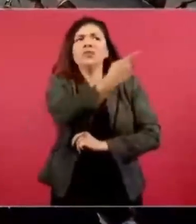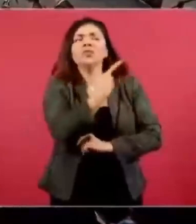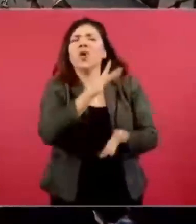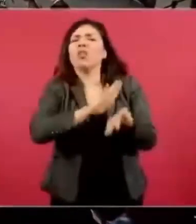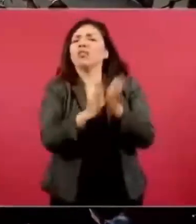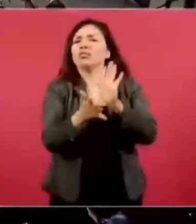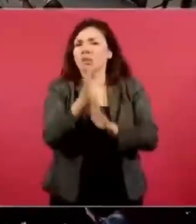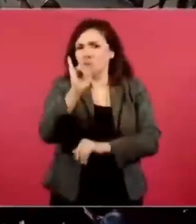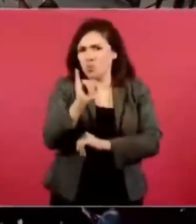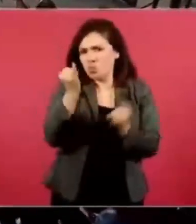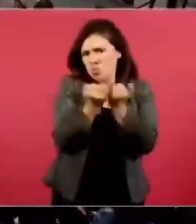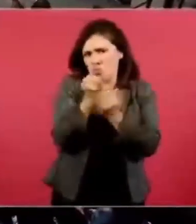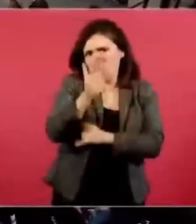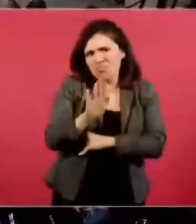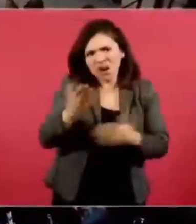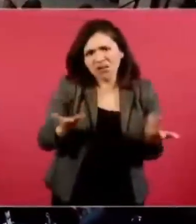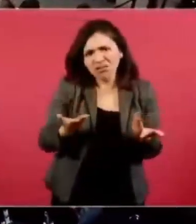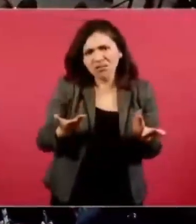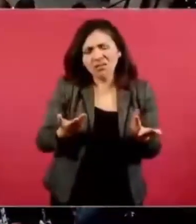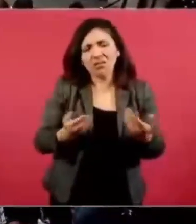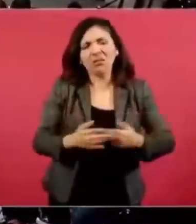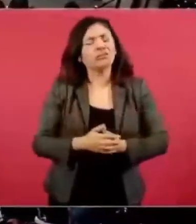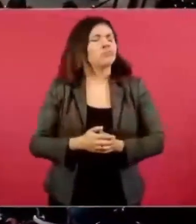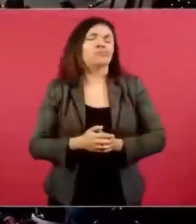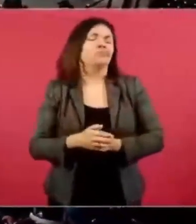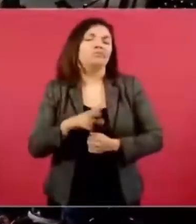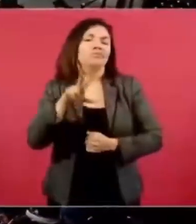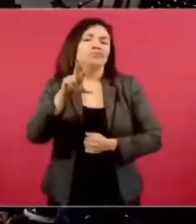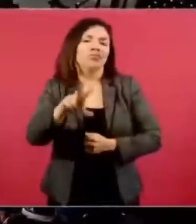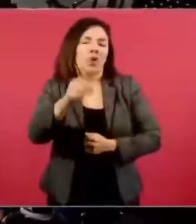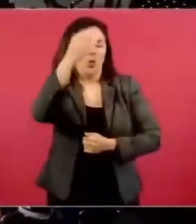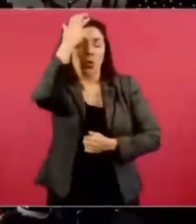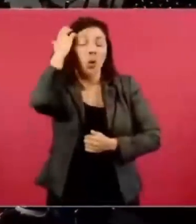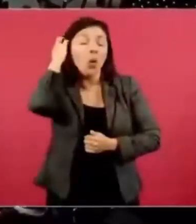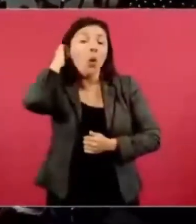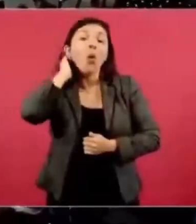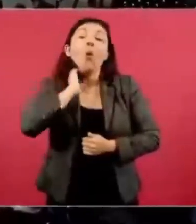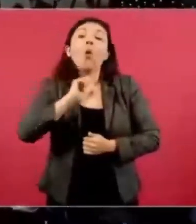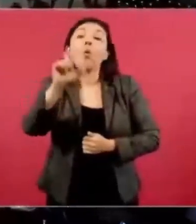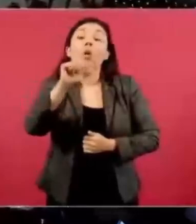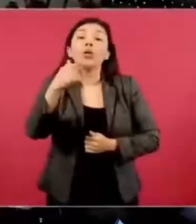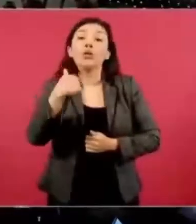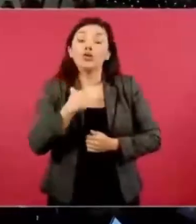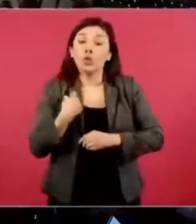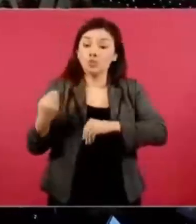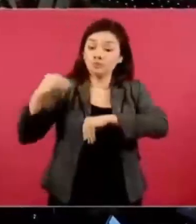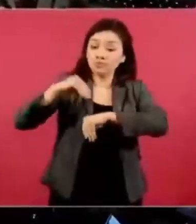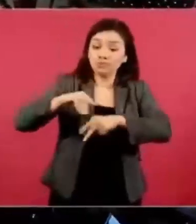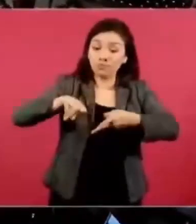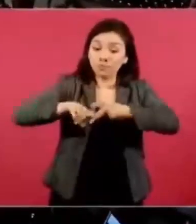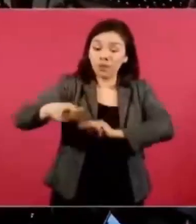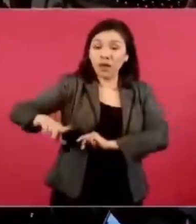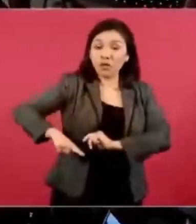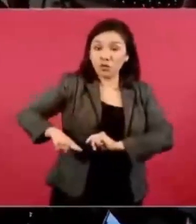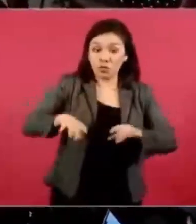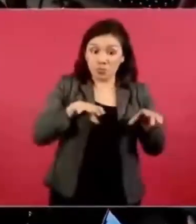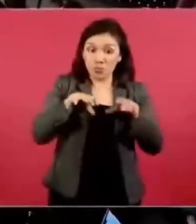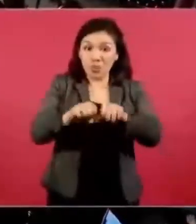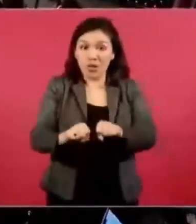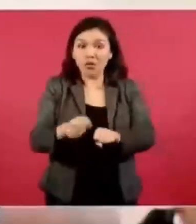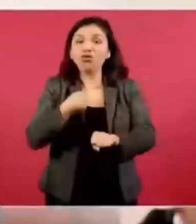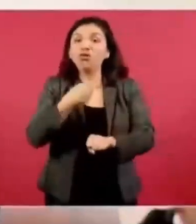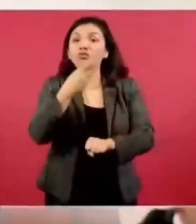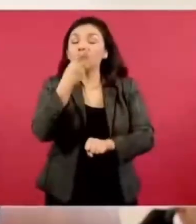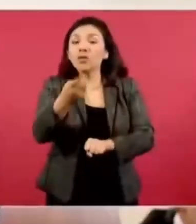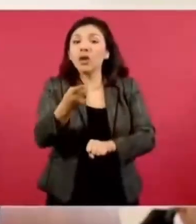cuando tomé posición dije vamos hacia adelante, no